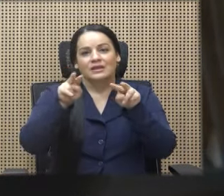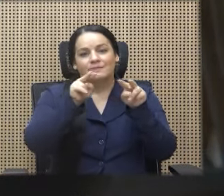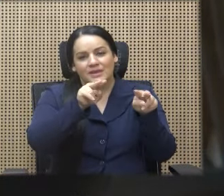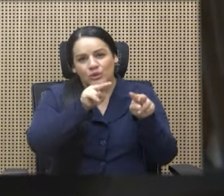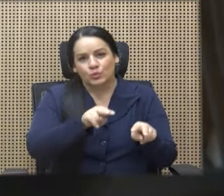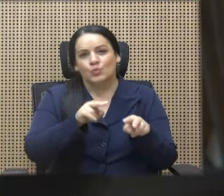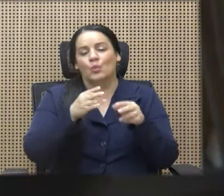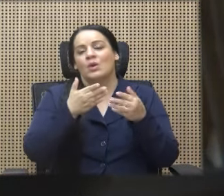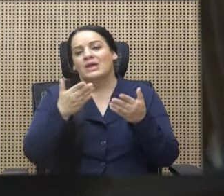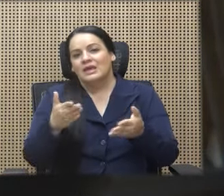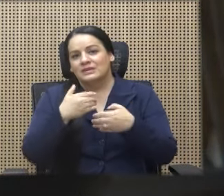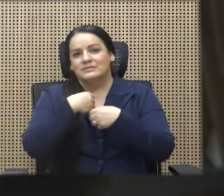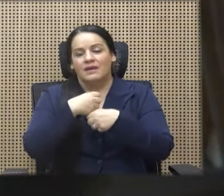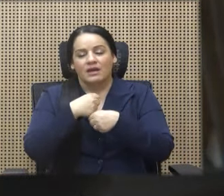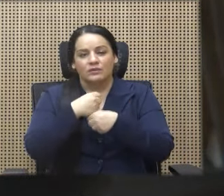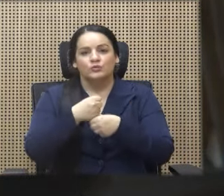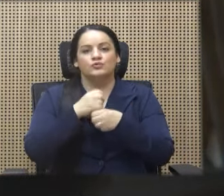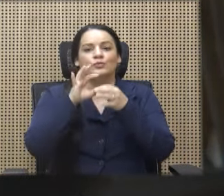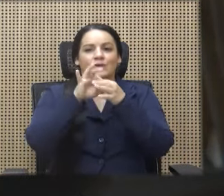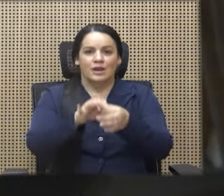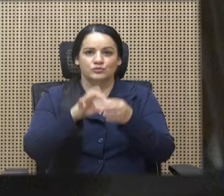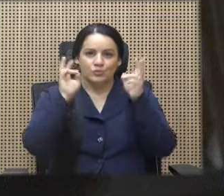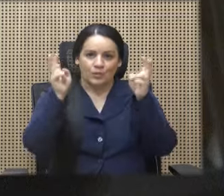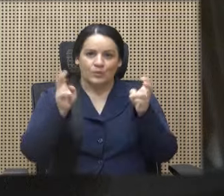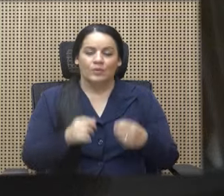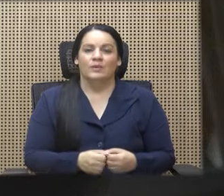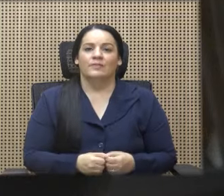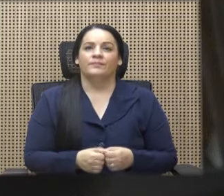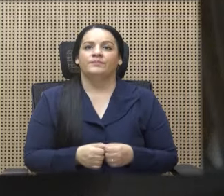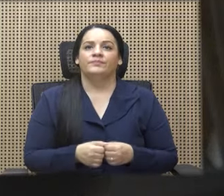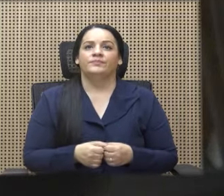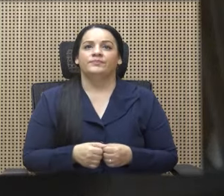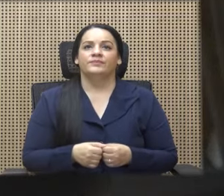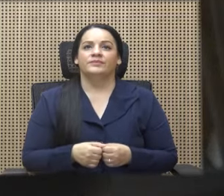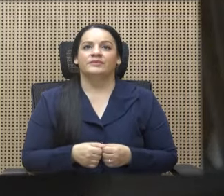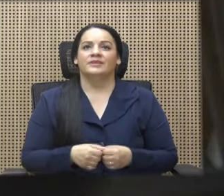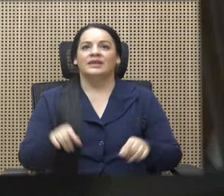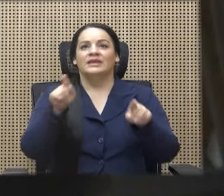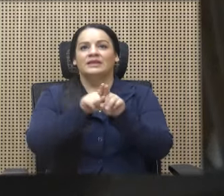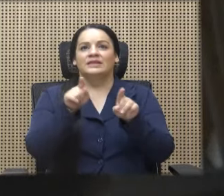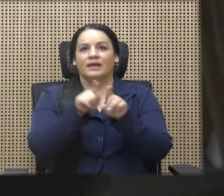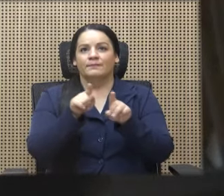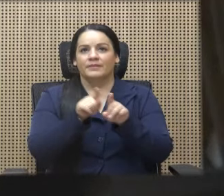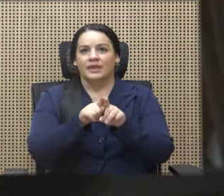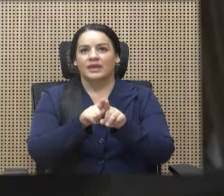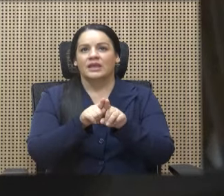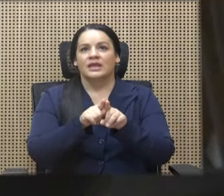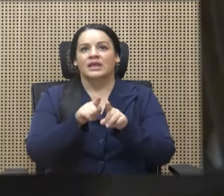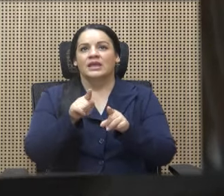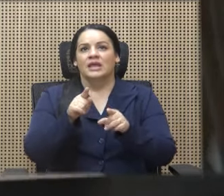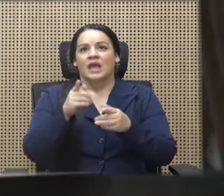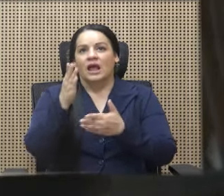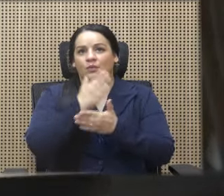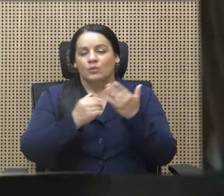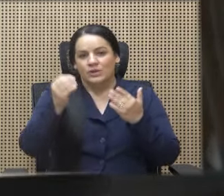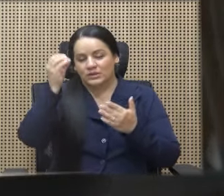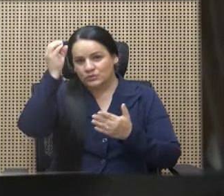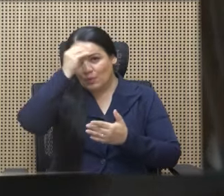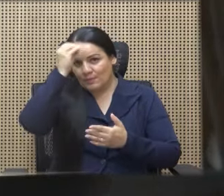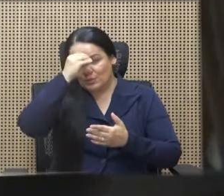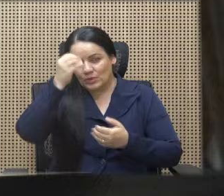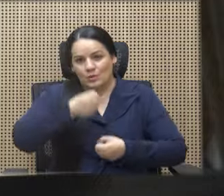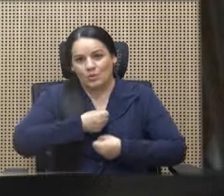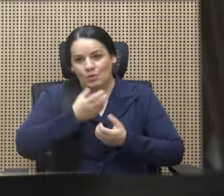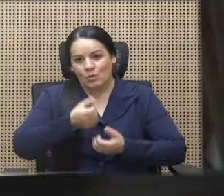vez realizado el allanamiento en este caso no se llamó a ninguna institución y más bien salud no estuvo involucrado